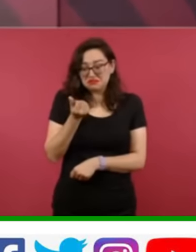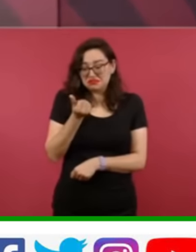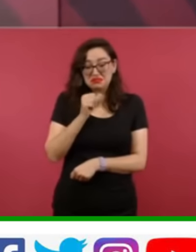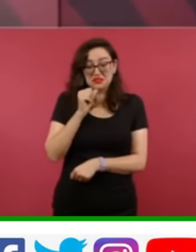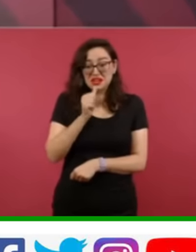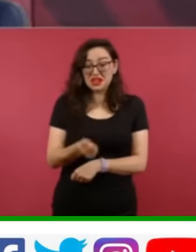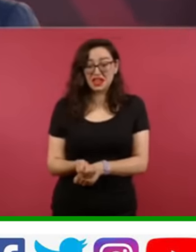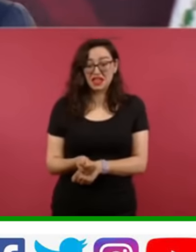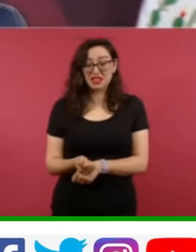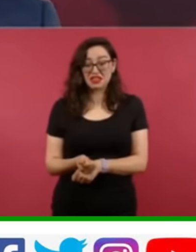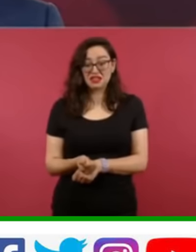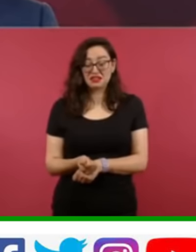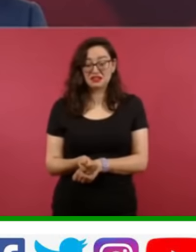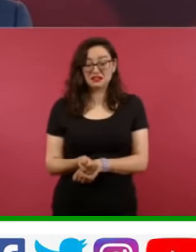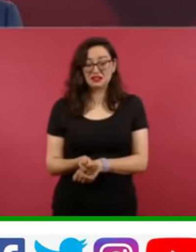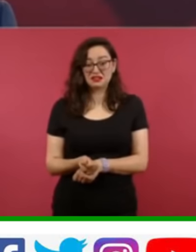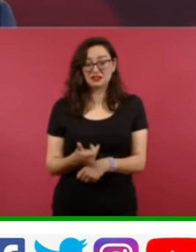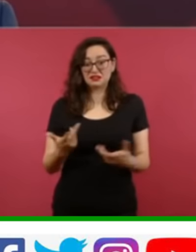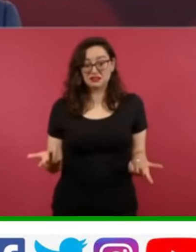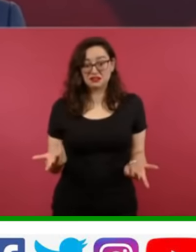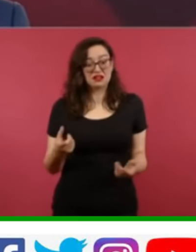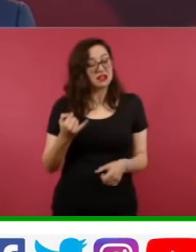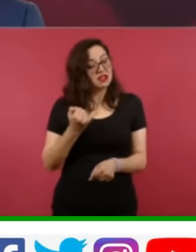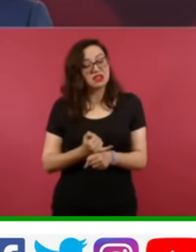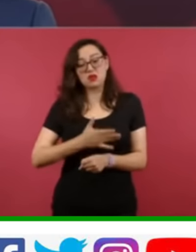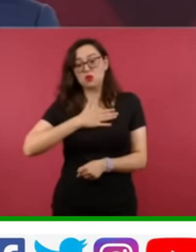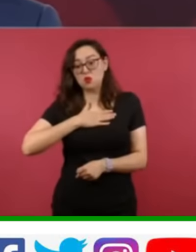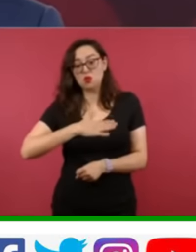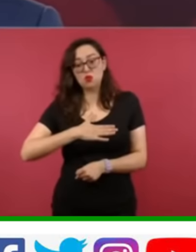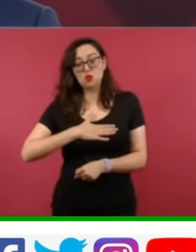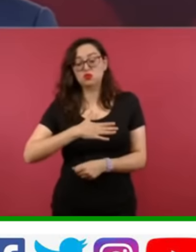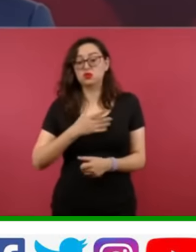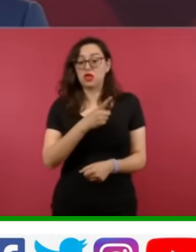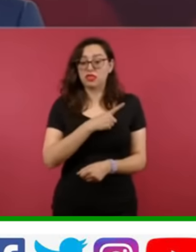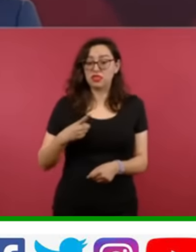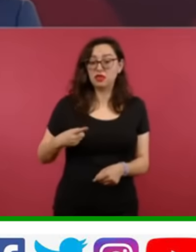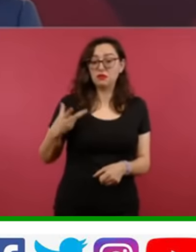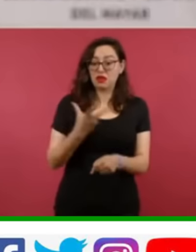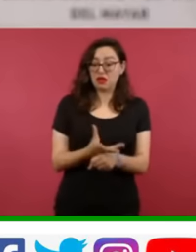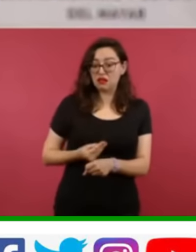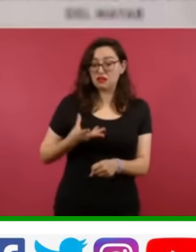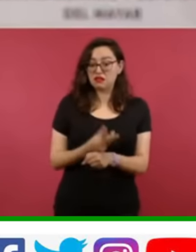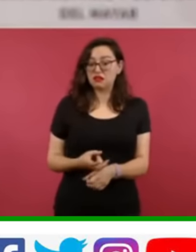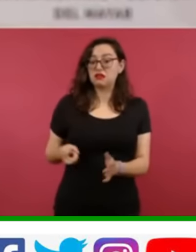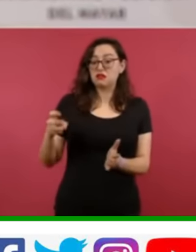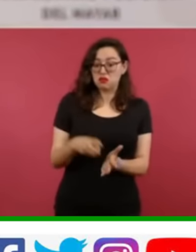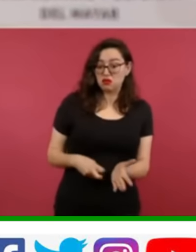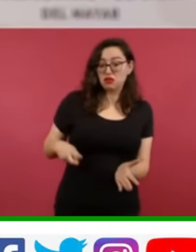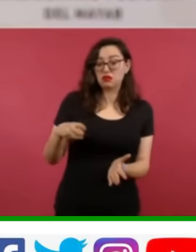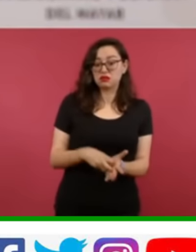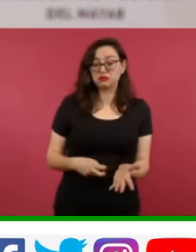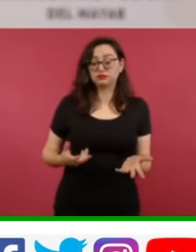manera injusta los anteriores gobiernos, entonces